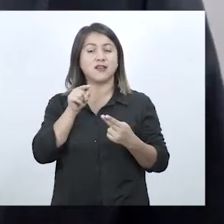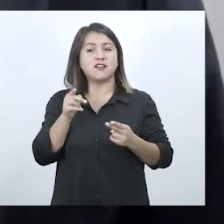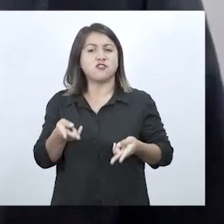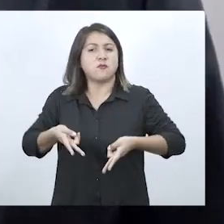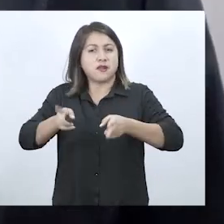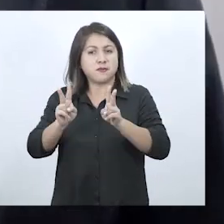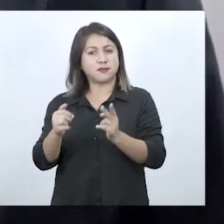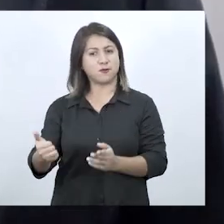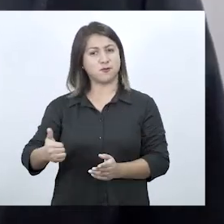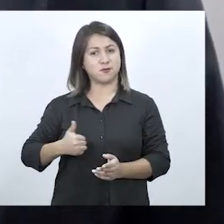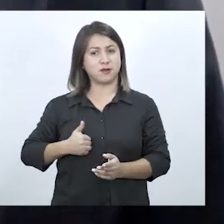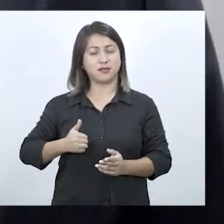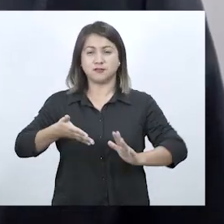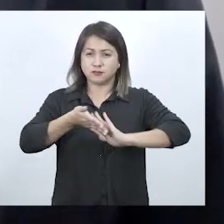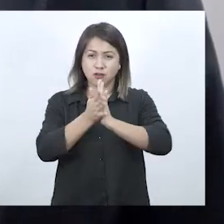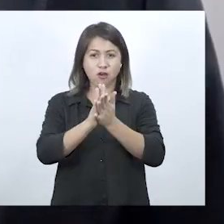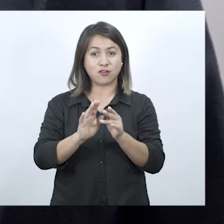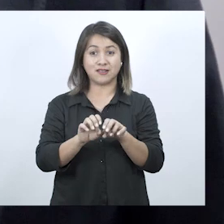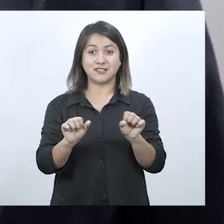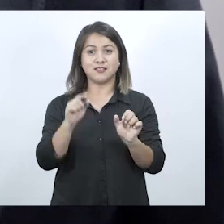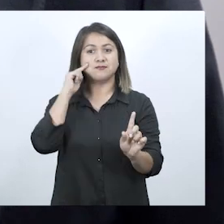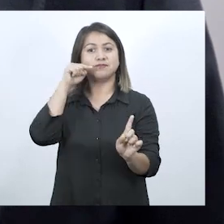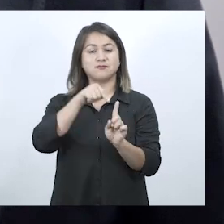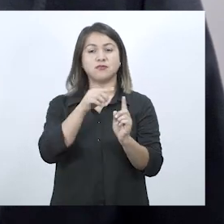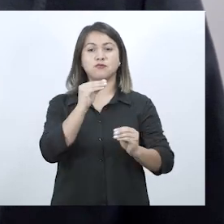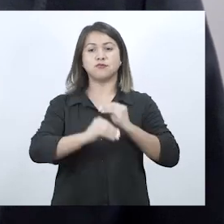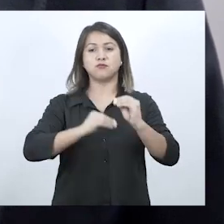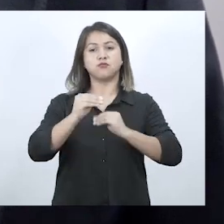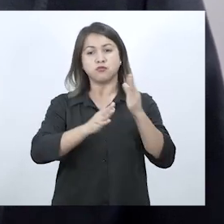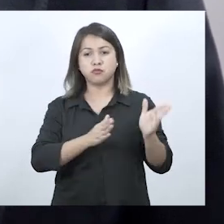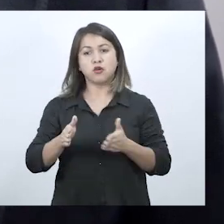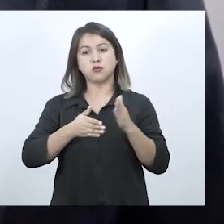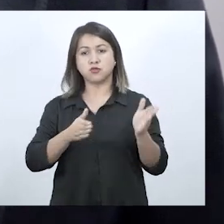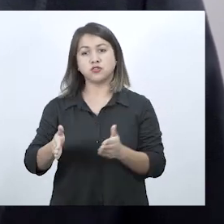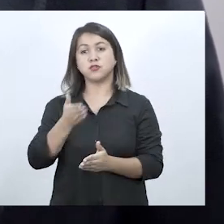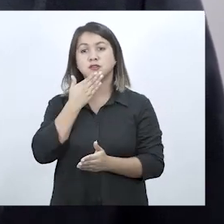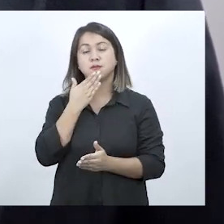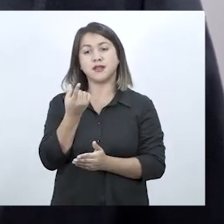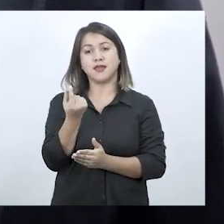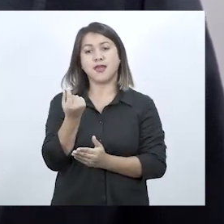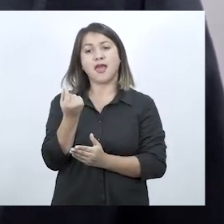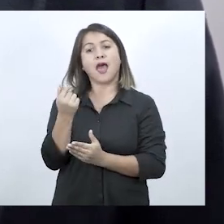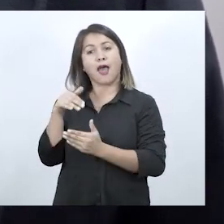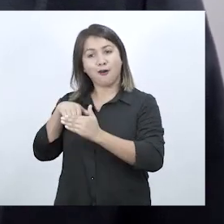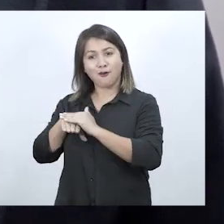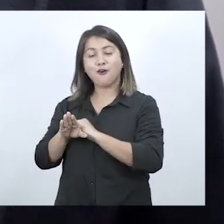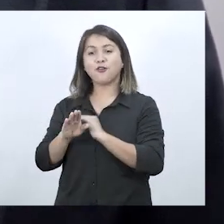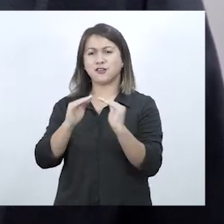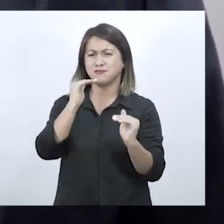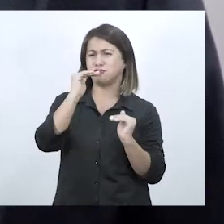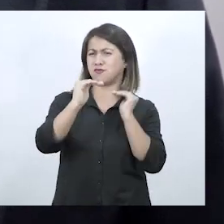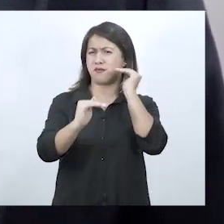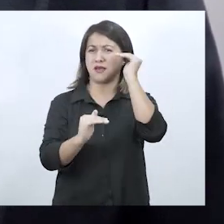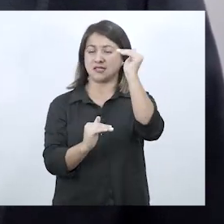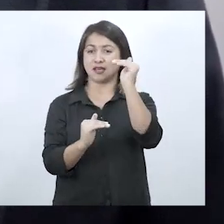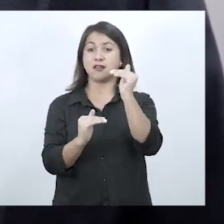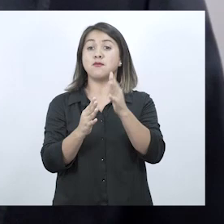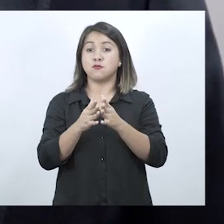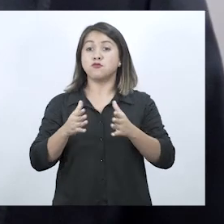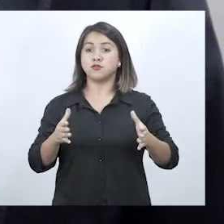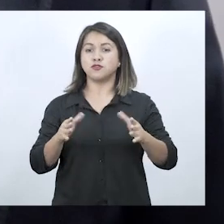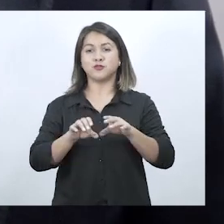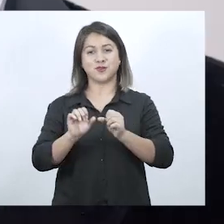que nos permitieron cumplir con nuestras metas de producción y de ahorro y sobrepasar